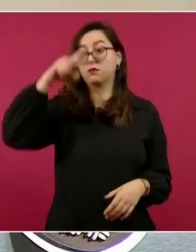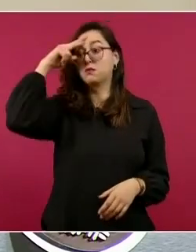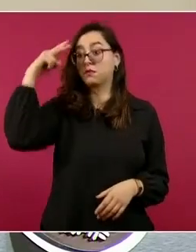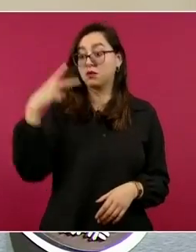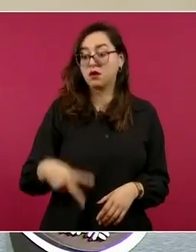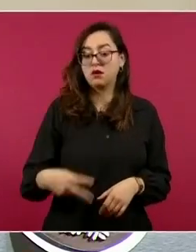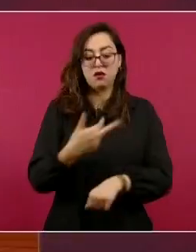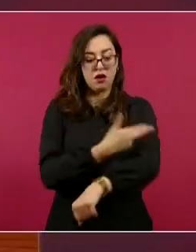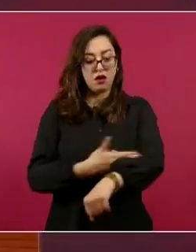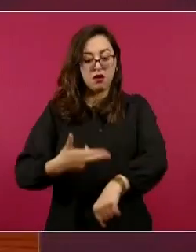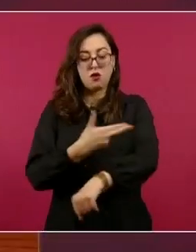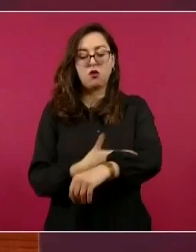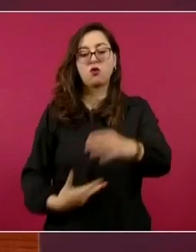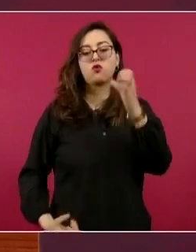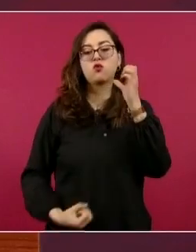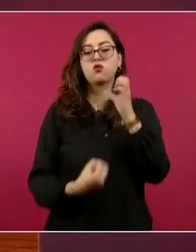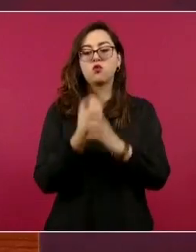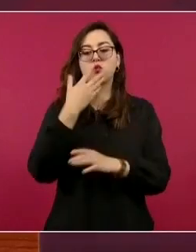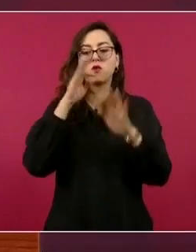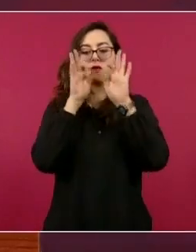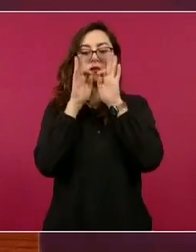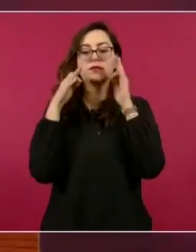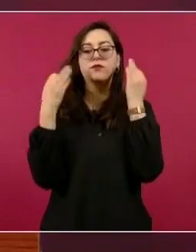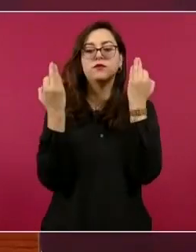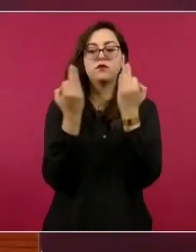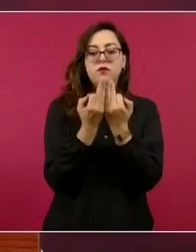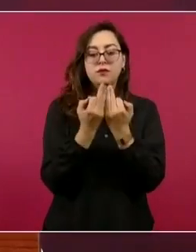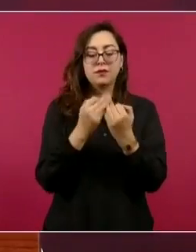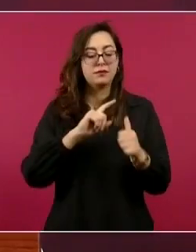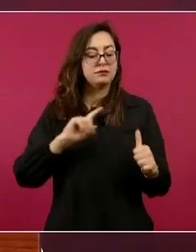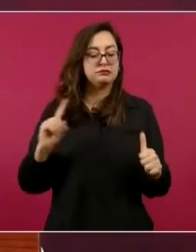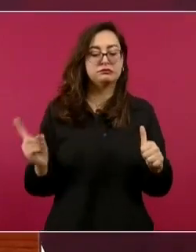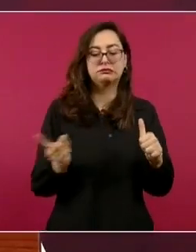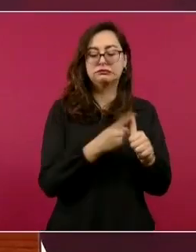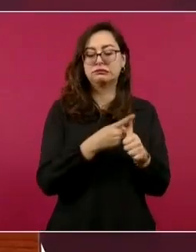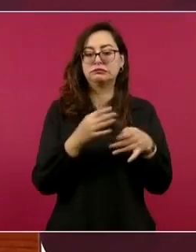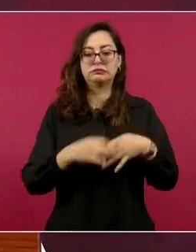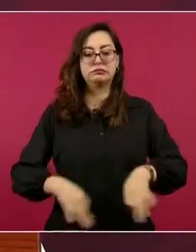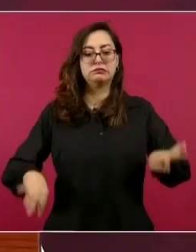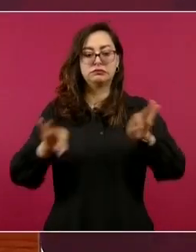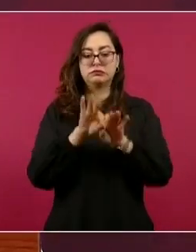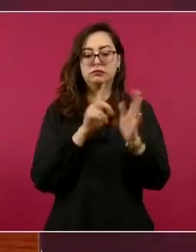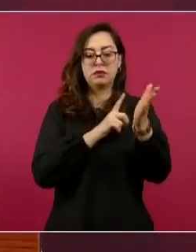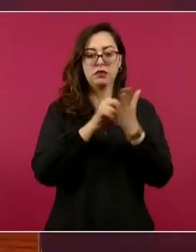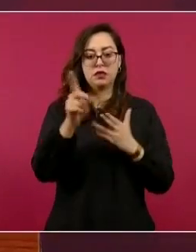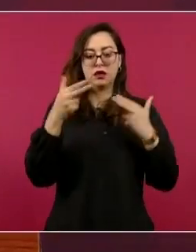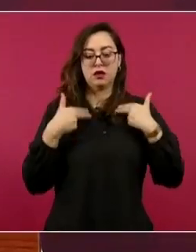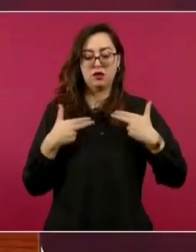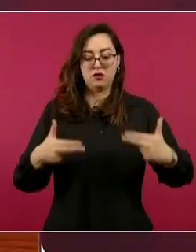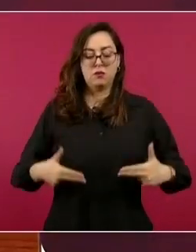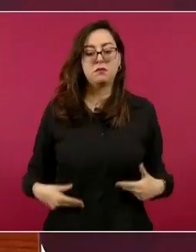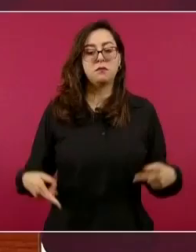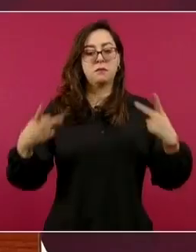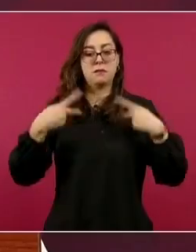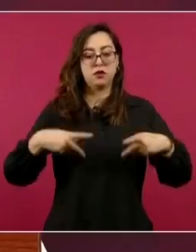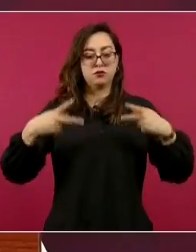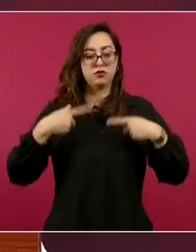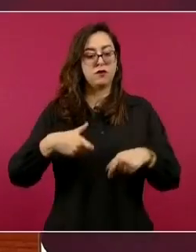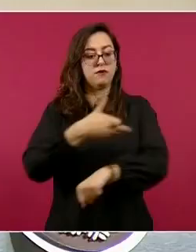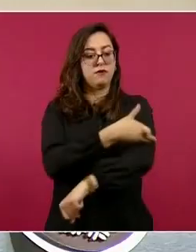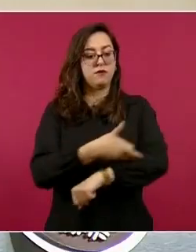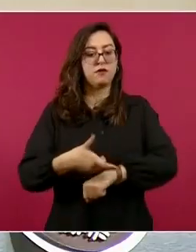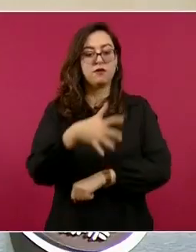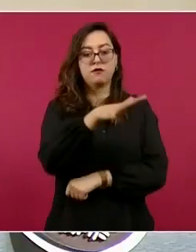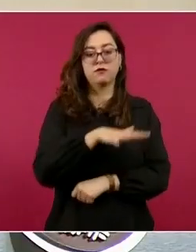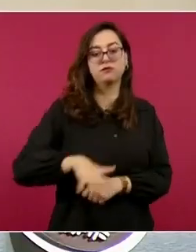en donde se privilegian los derechos humanos, el bienestar de las familias y de